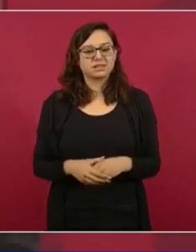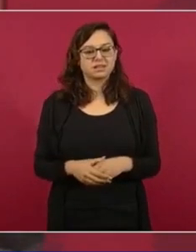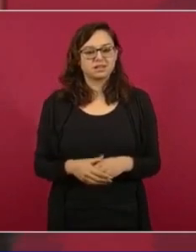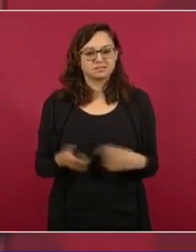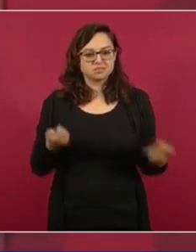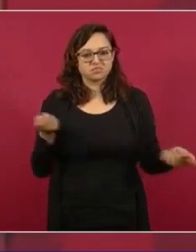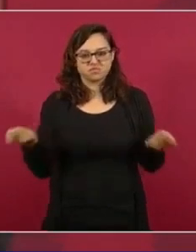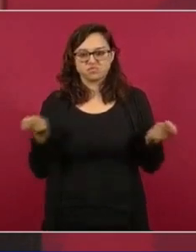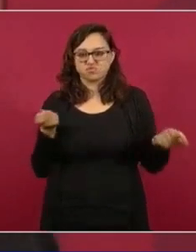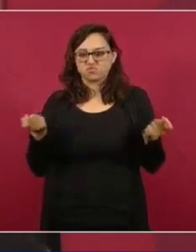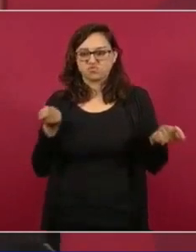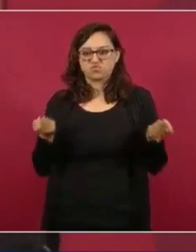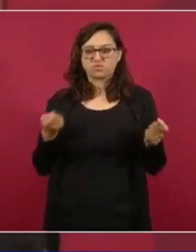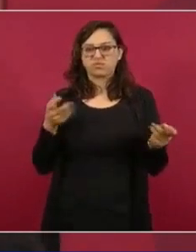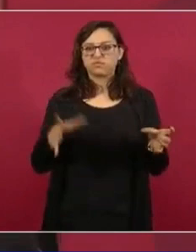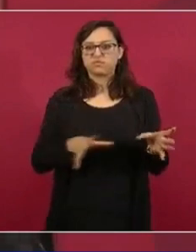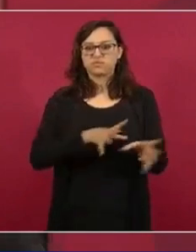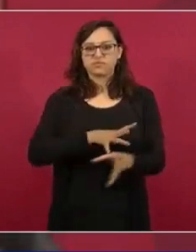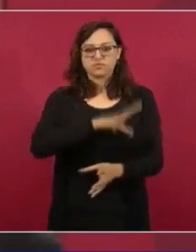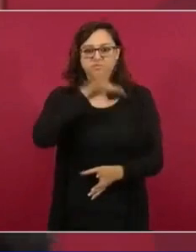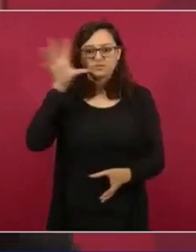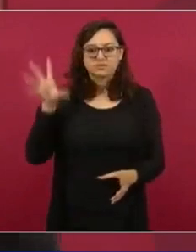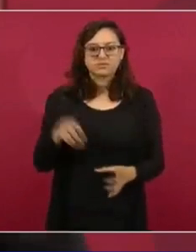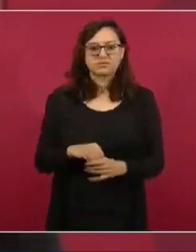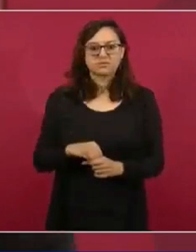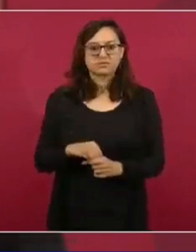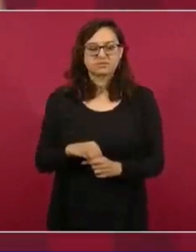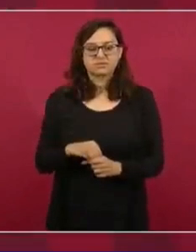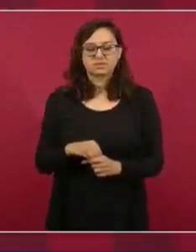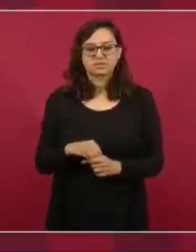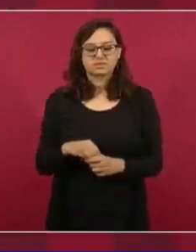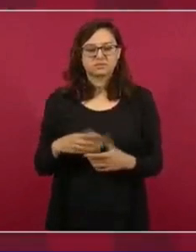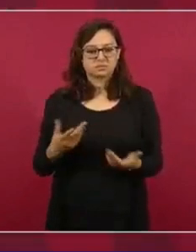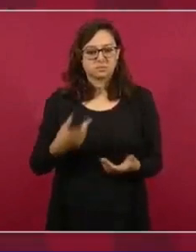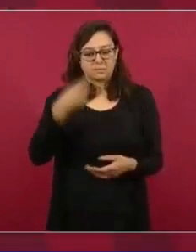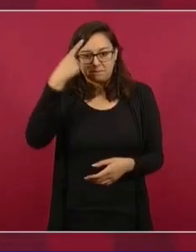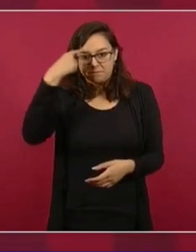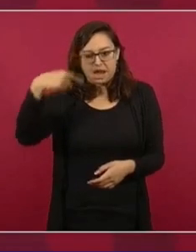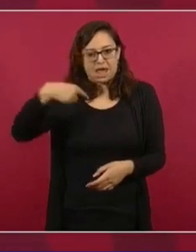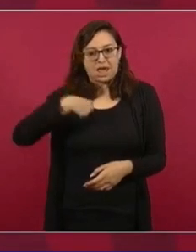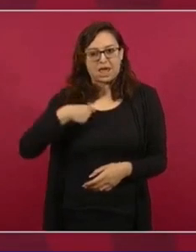manejando todo el procedimiento de desafuero.